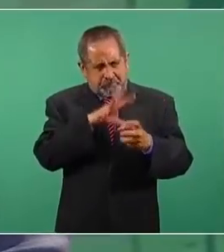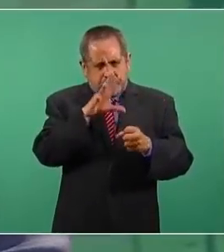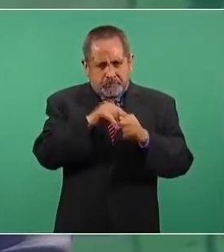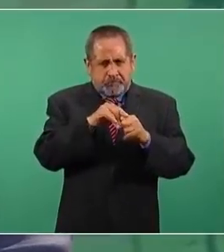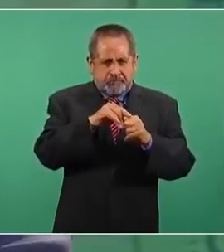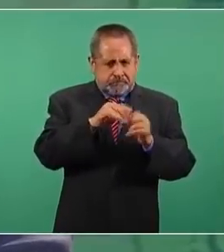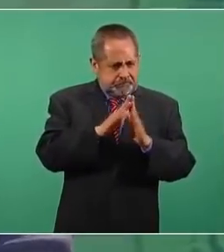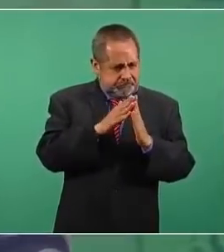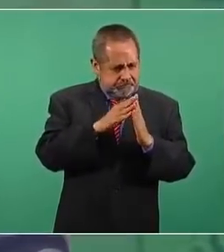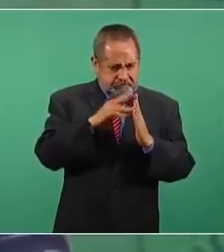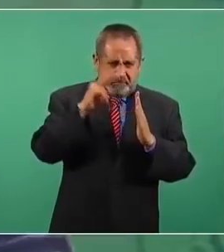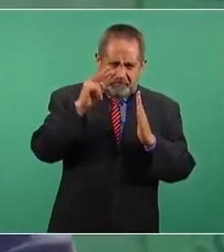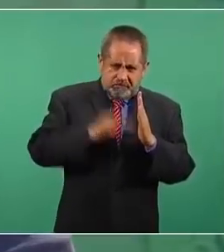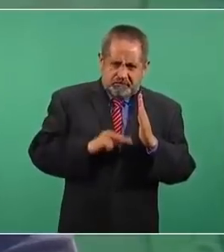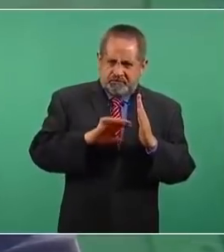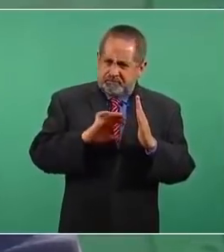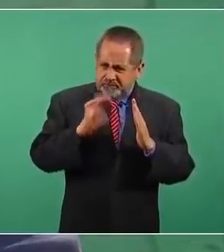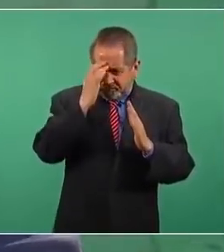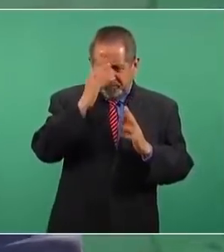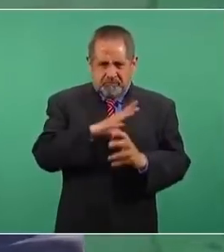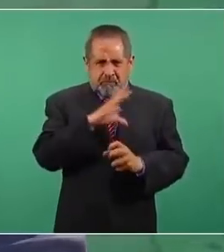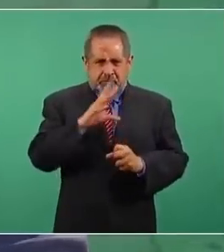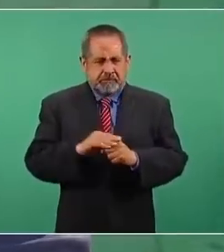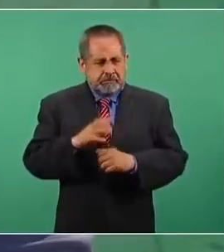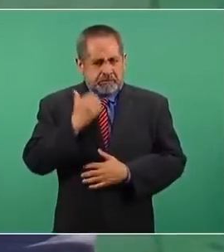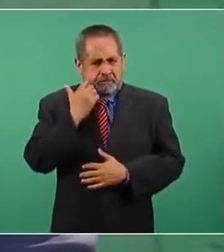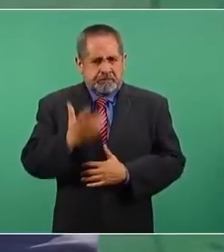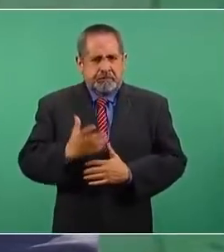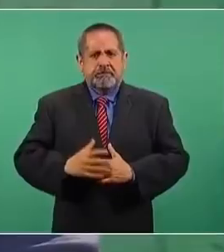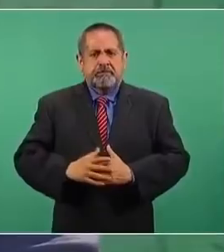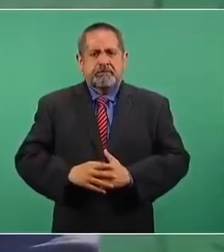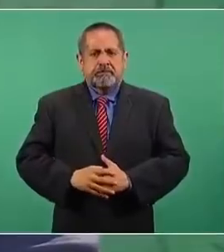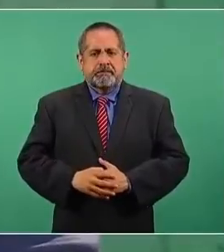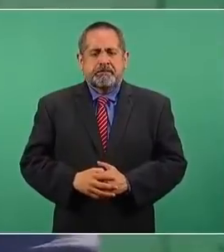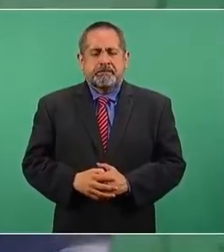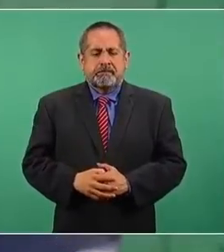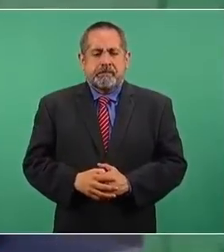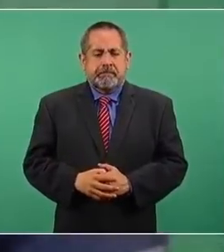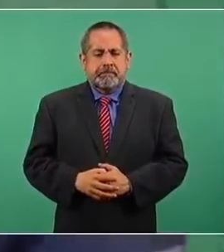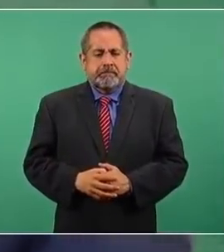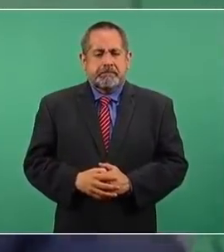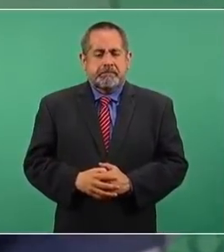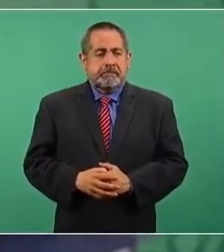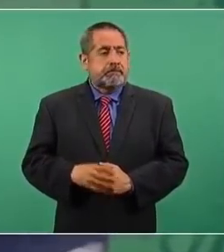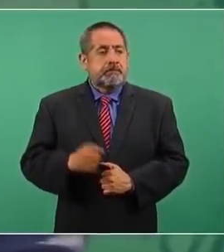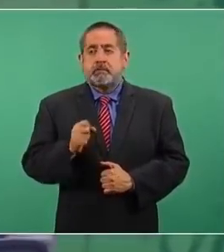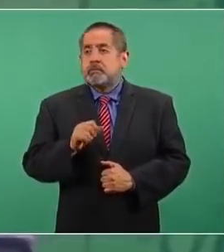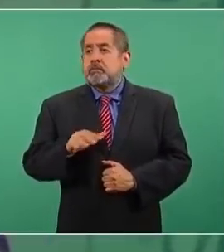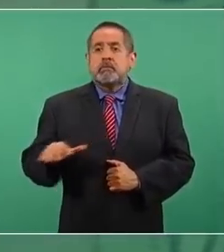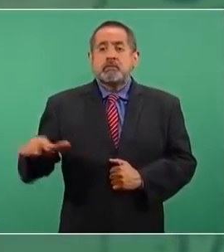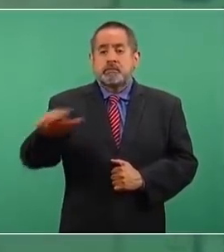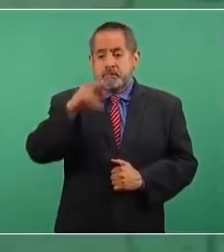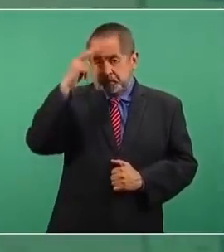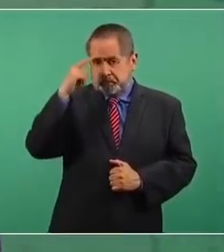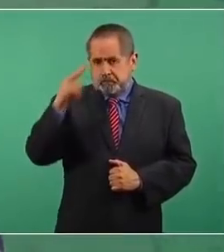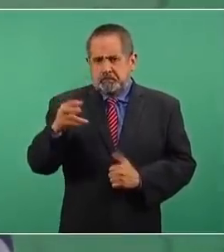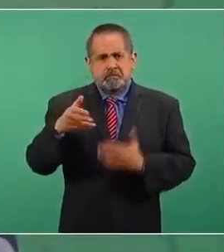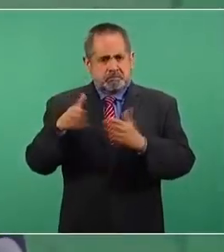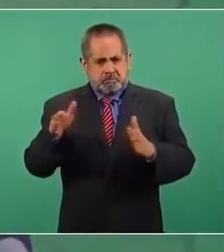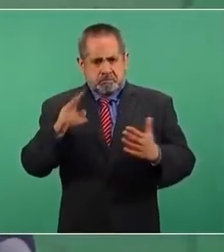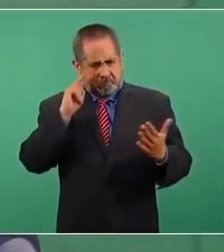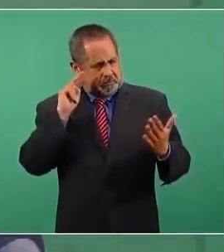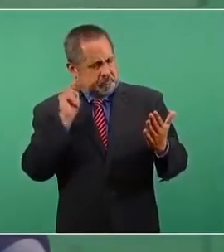conocerlo y que todos los mexicanos tengamos acceso,